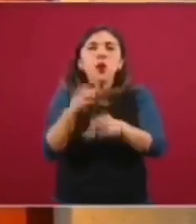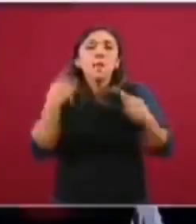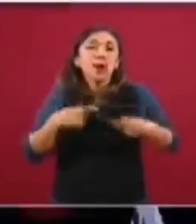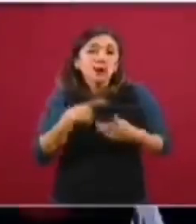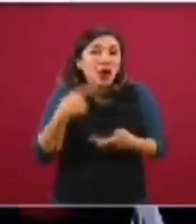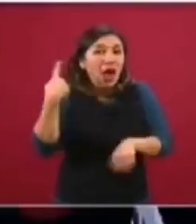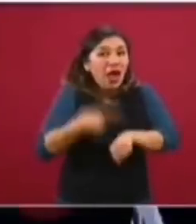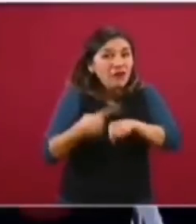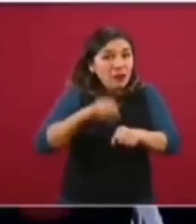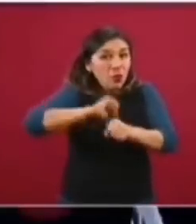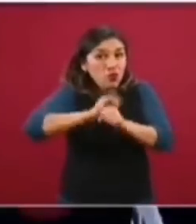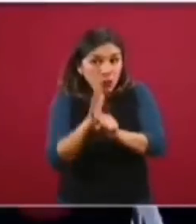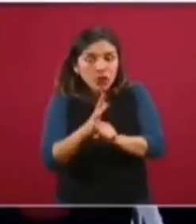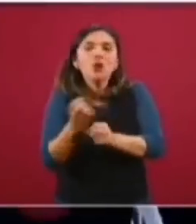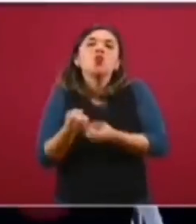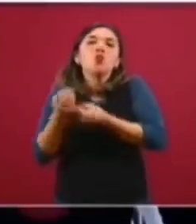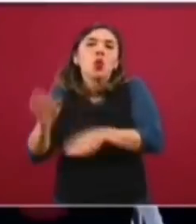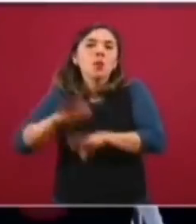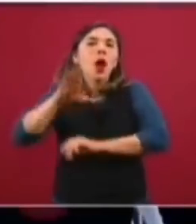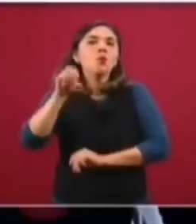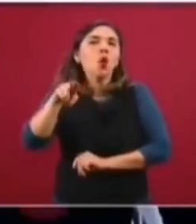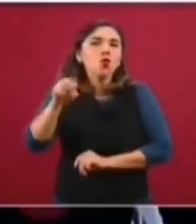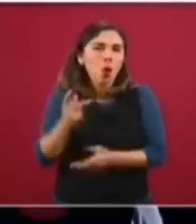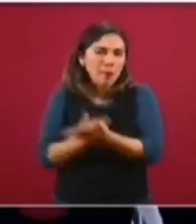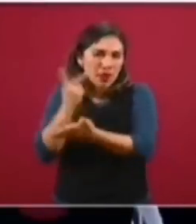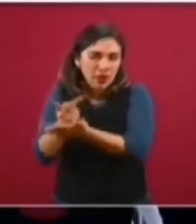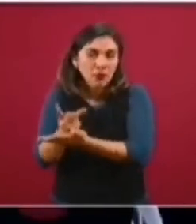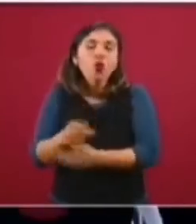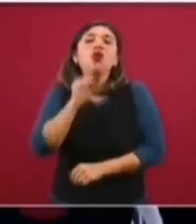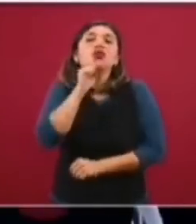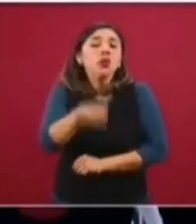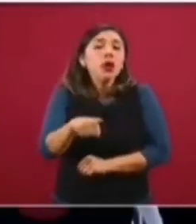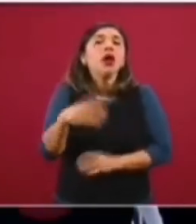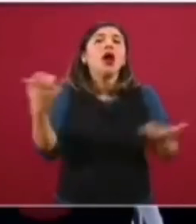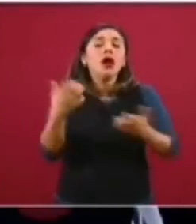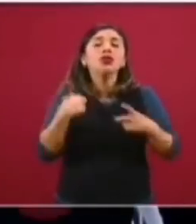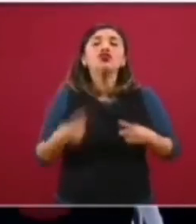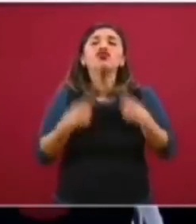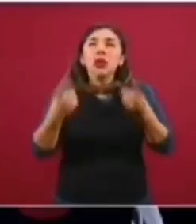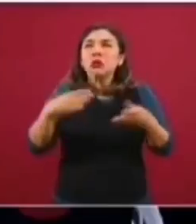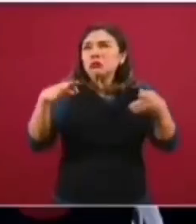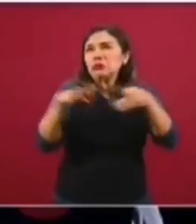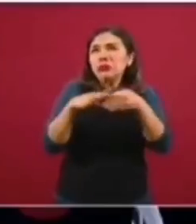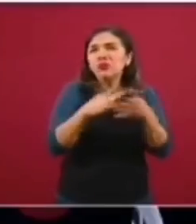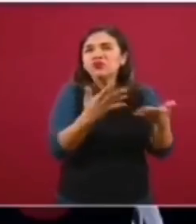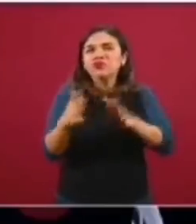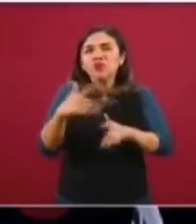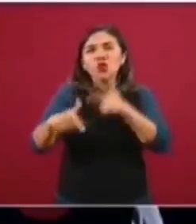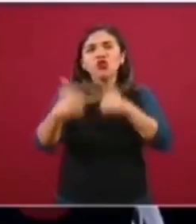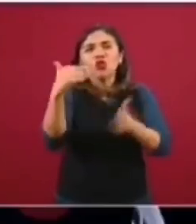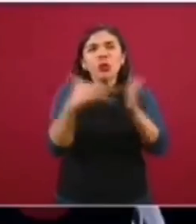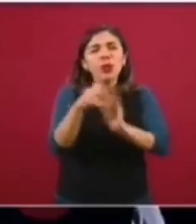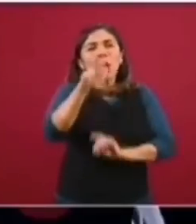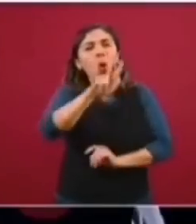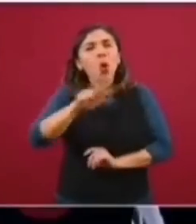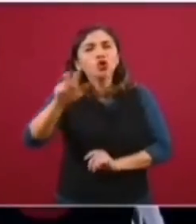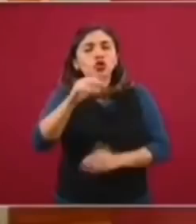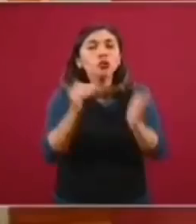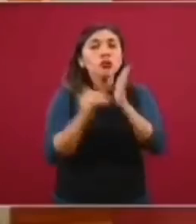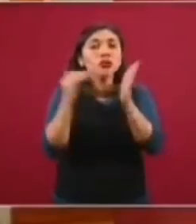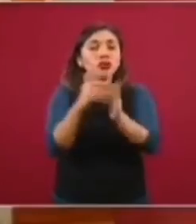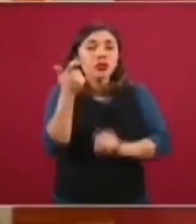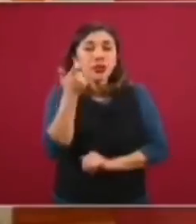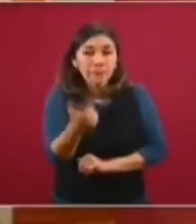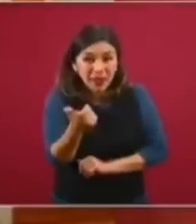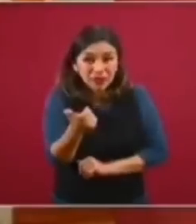alguna de las partes que tiene que ver con la pandemia. Y además hemos destinado cerca de 12 mil 800 millones